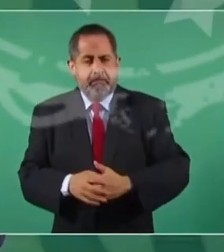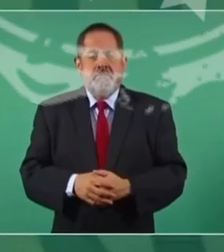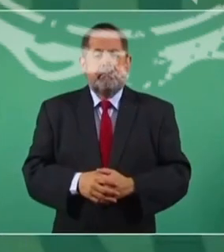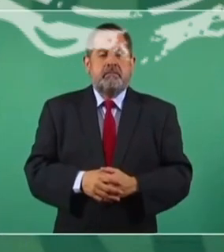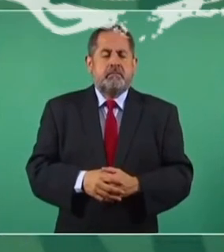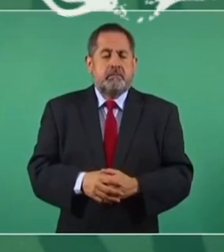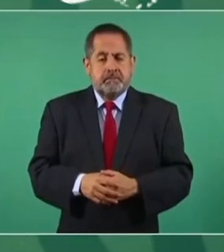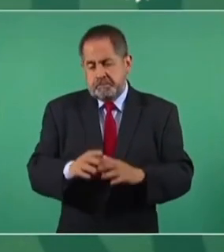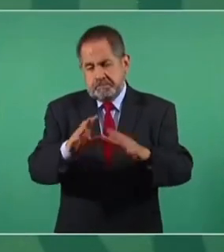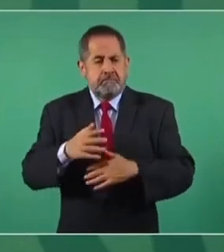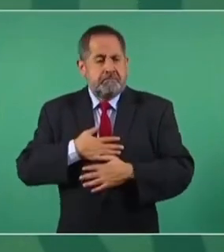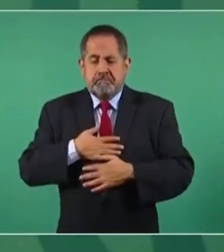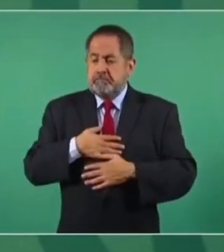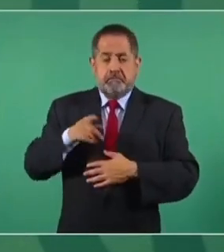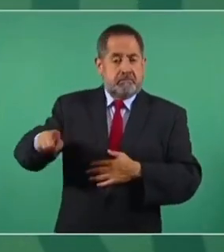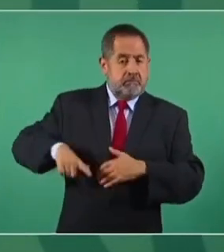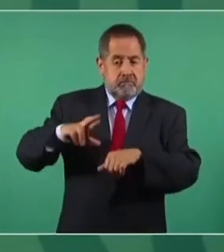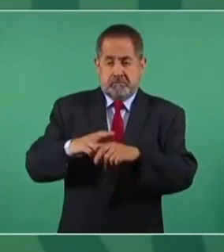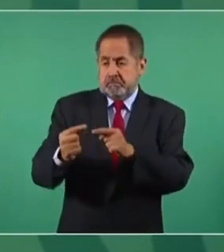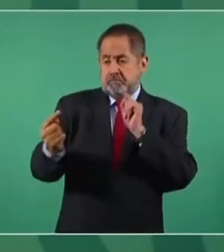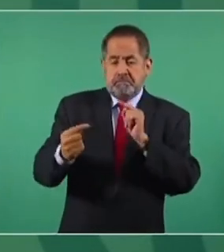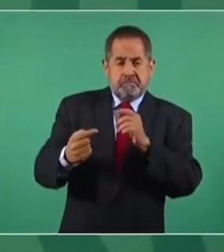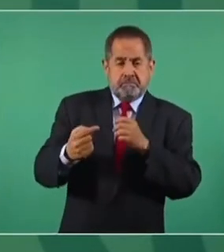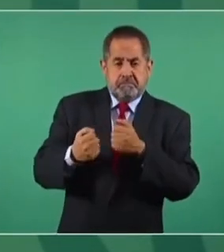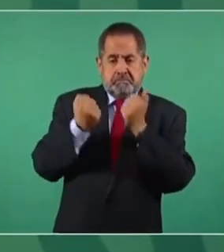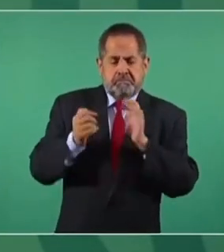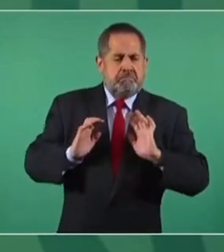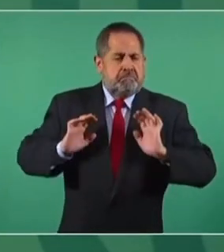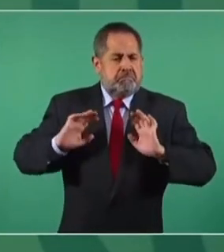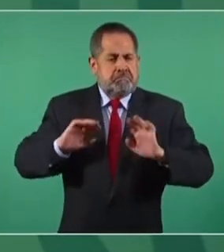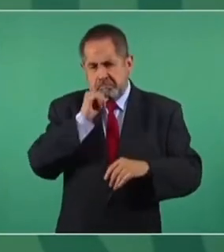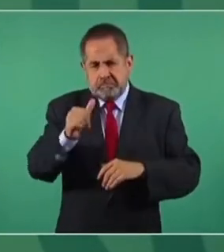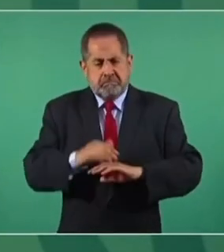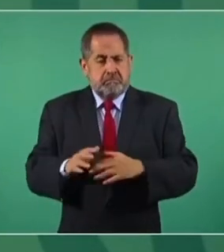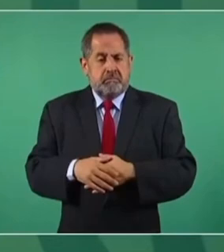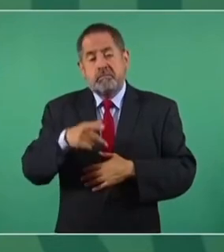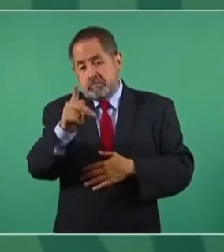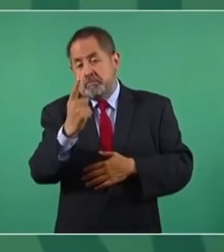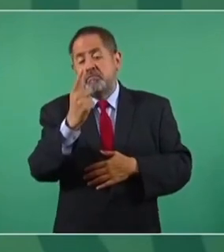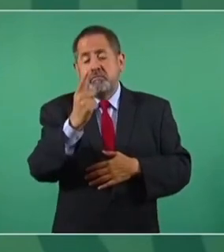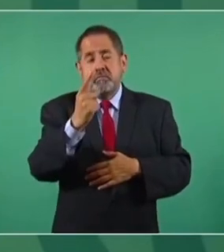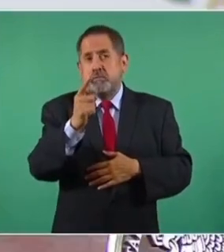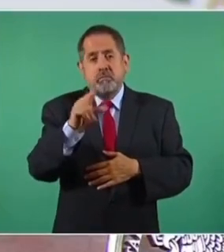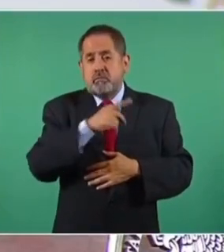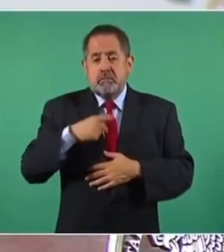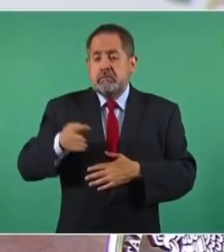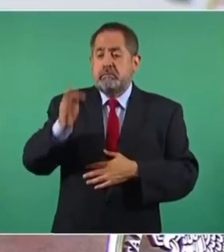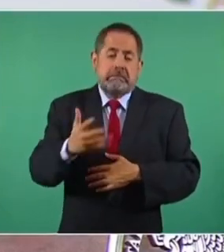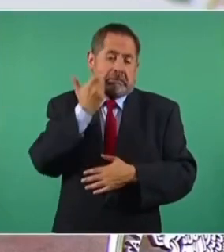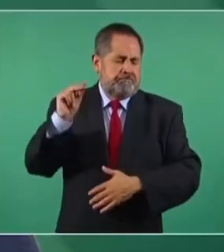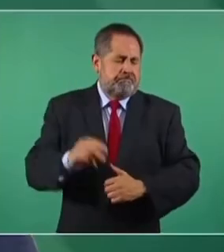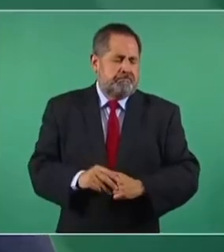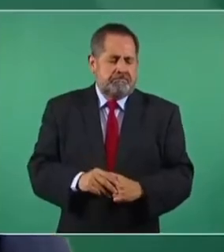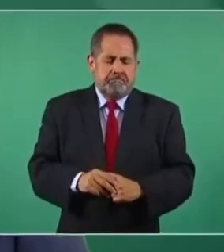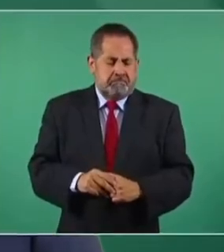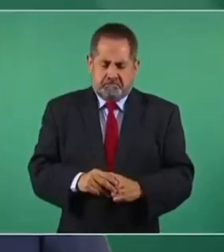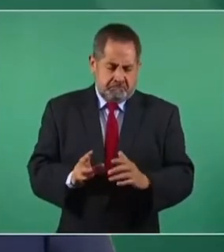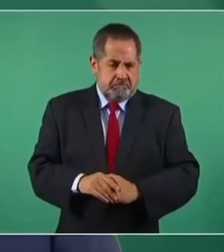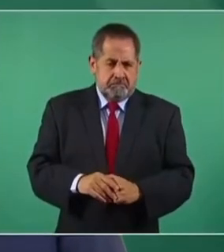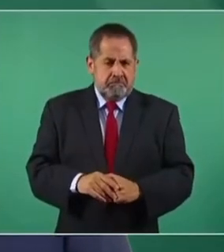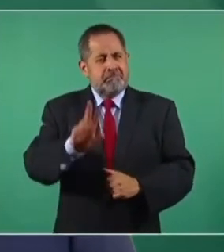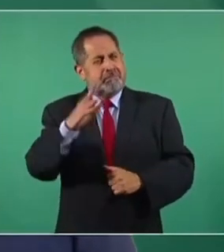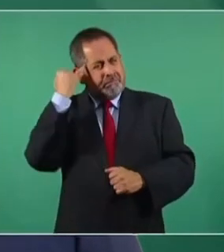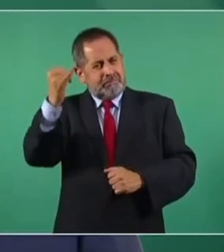Nosotros no tenemos diferencias con nadie, solo que no aceptamos chantajes. Imagínense que